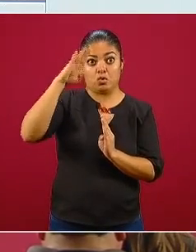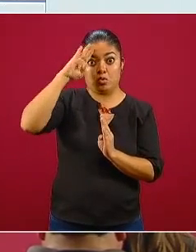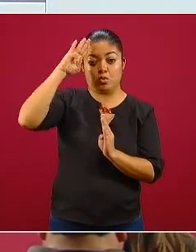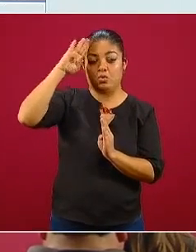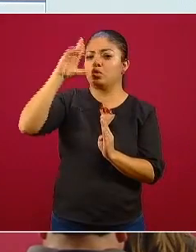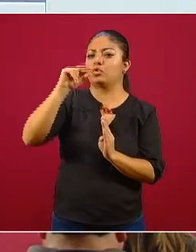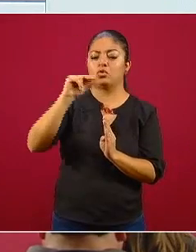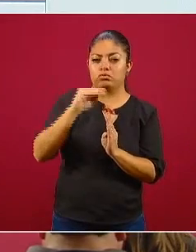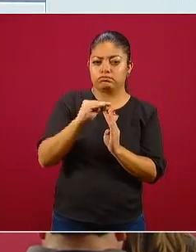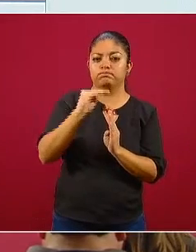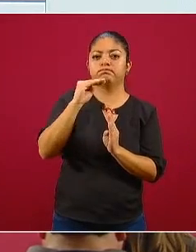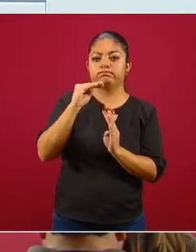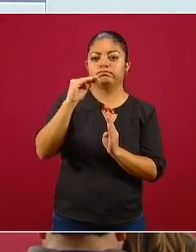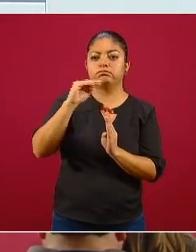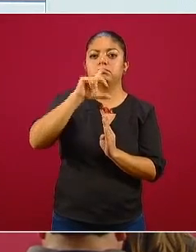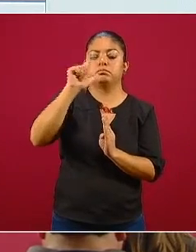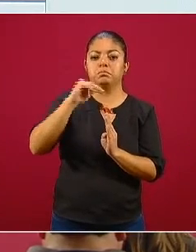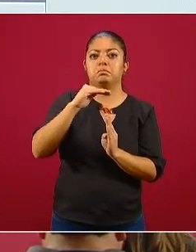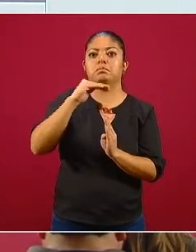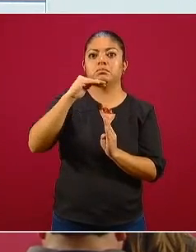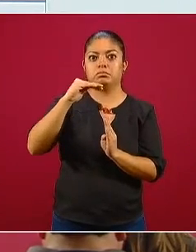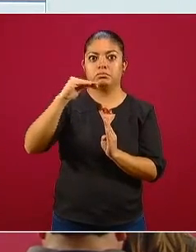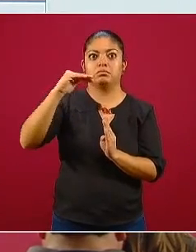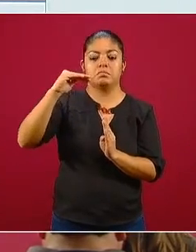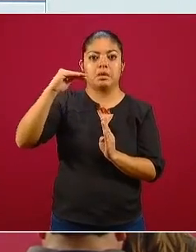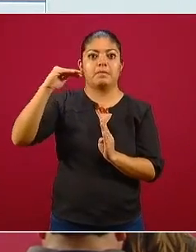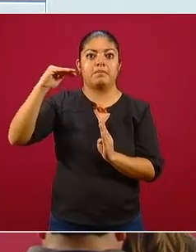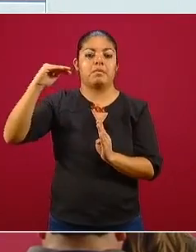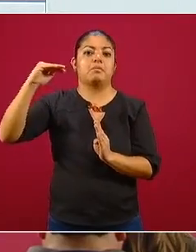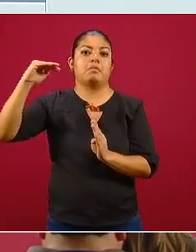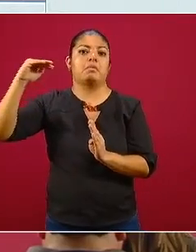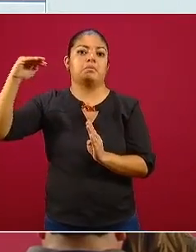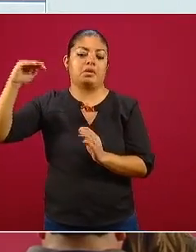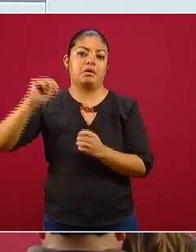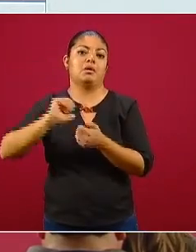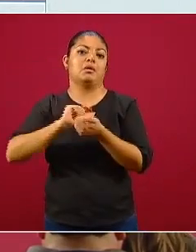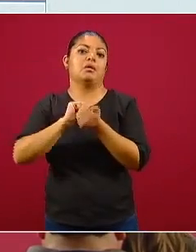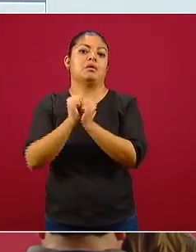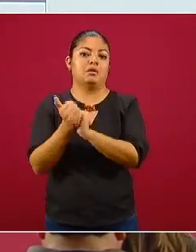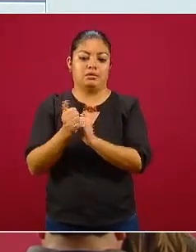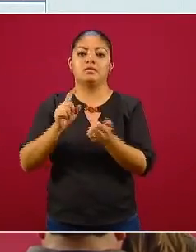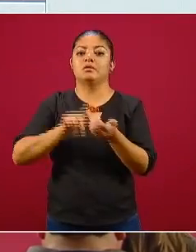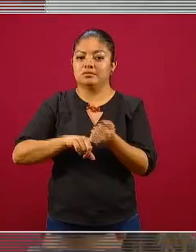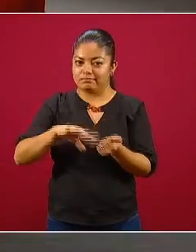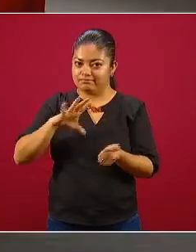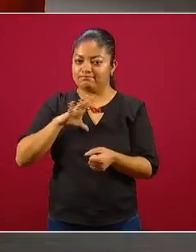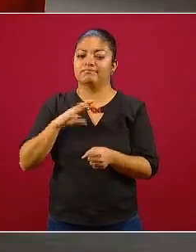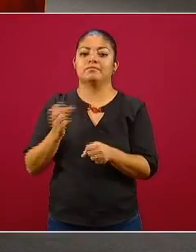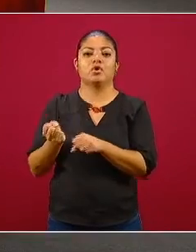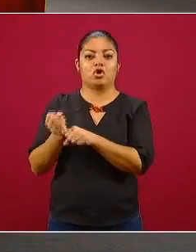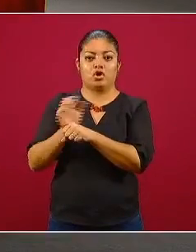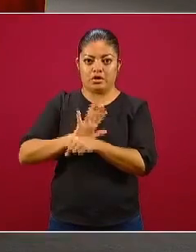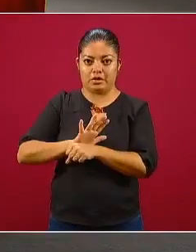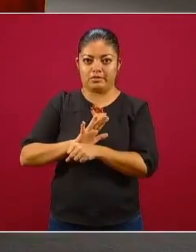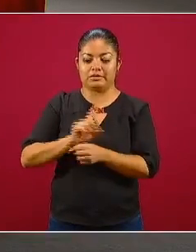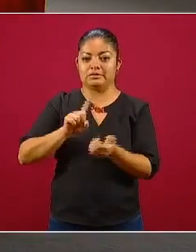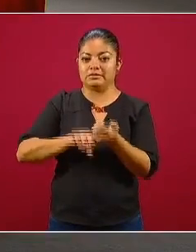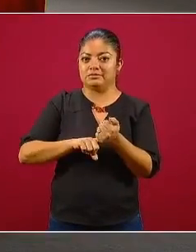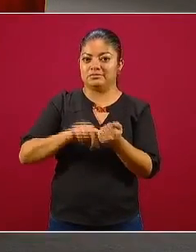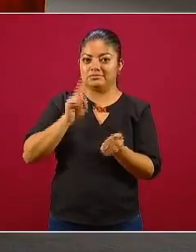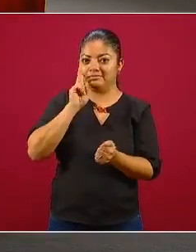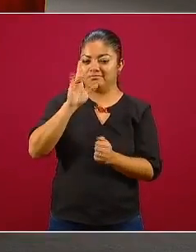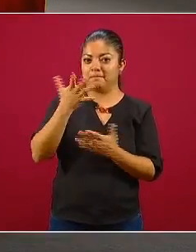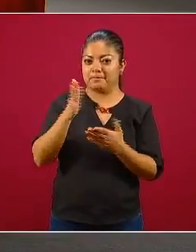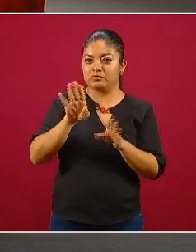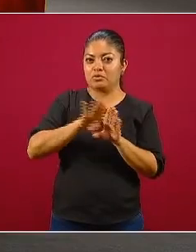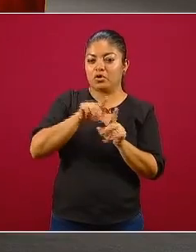progresivamente una cantidad muy importante de casos que han sido positivos en las proporciones que se muestran ahí y que han